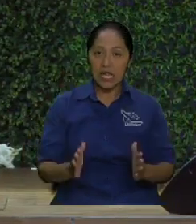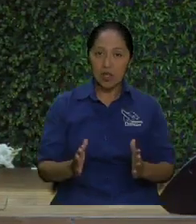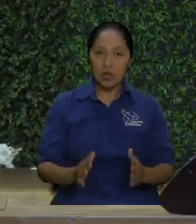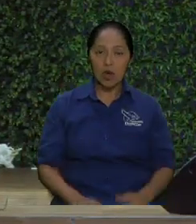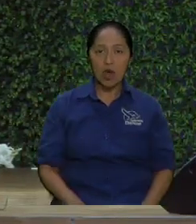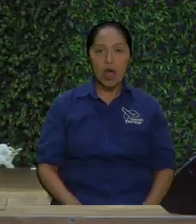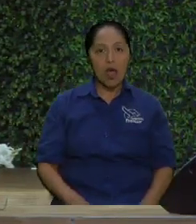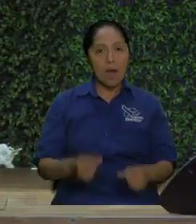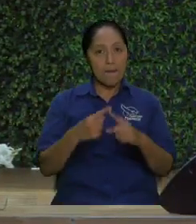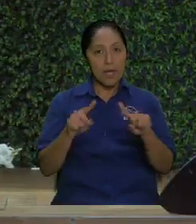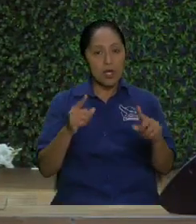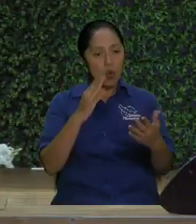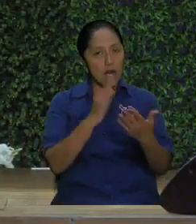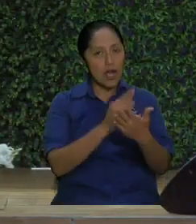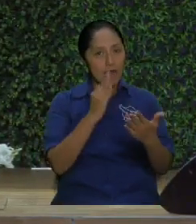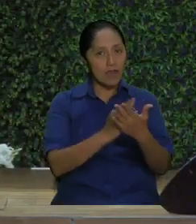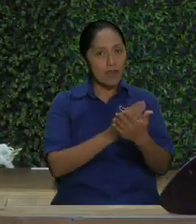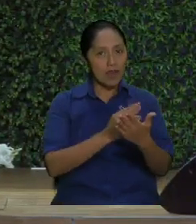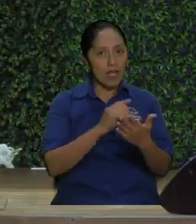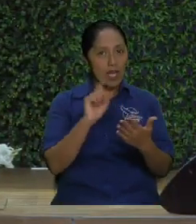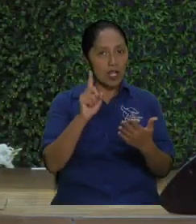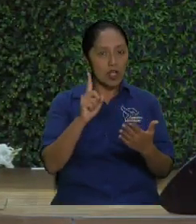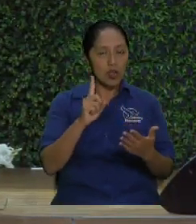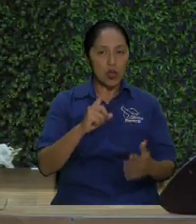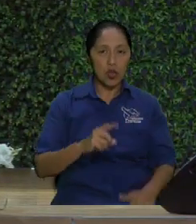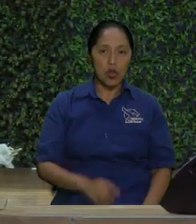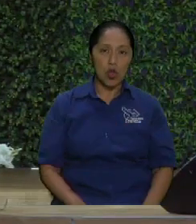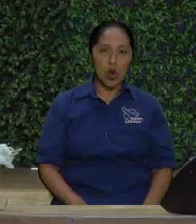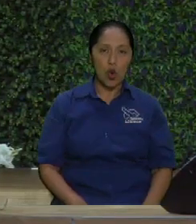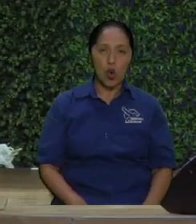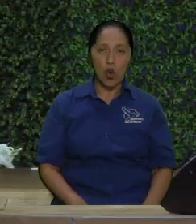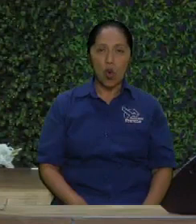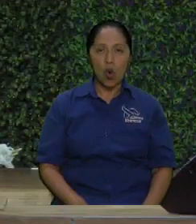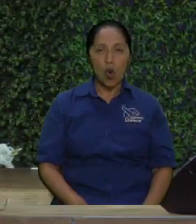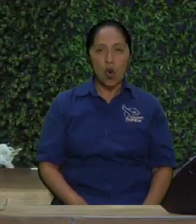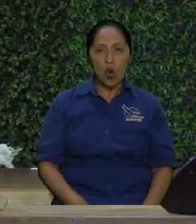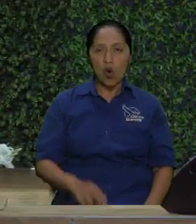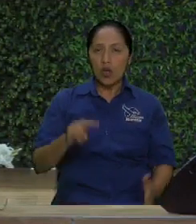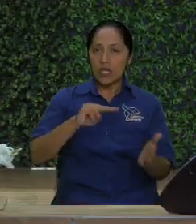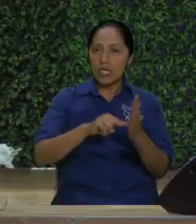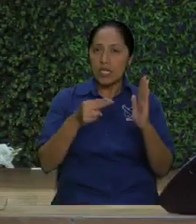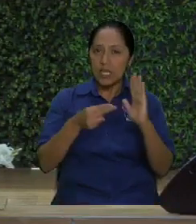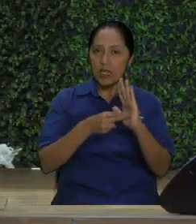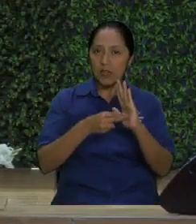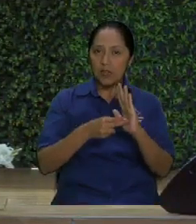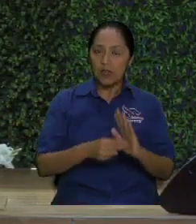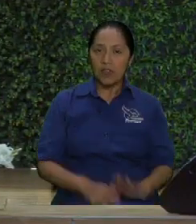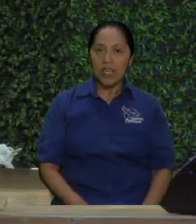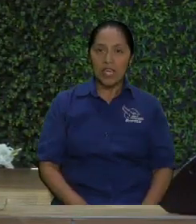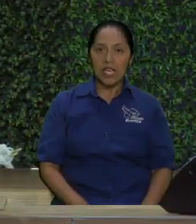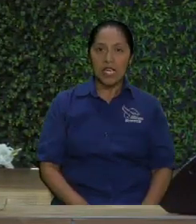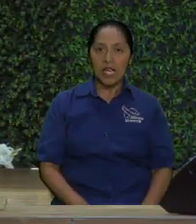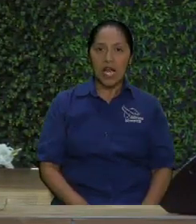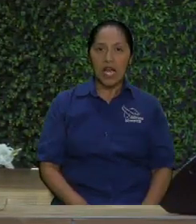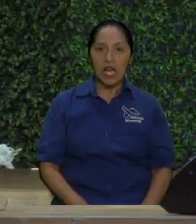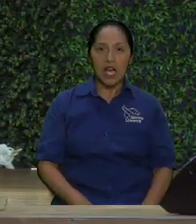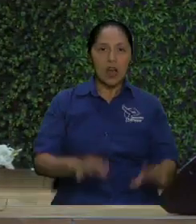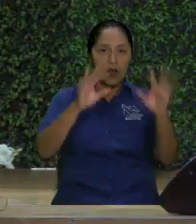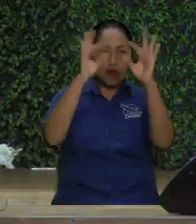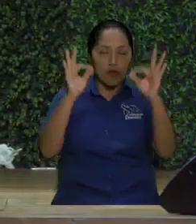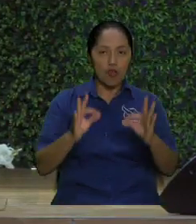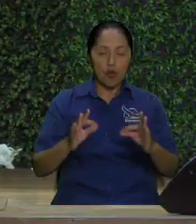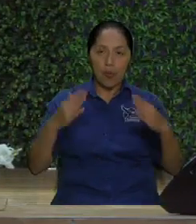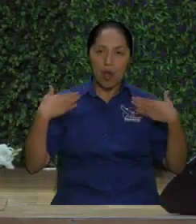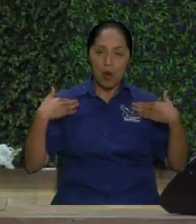Entonces, aunque a veces eso tiene algo que ver, entendemos que, y lo dice la